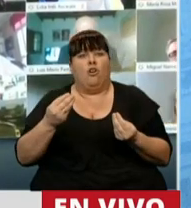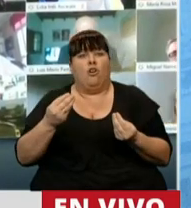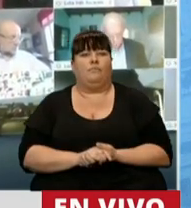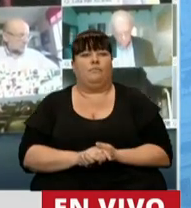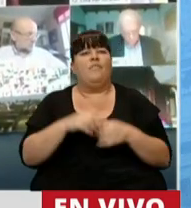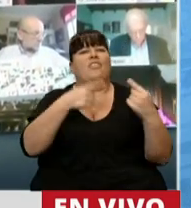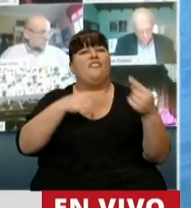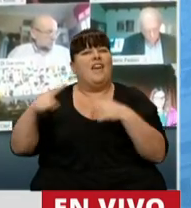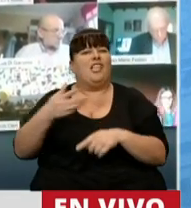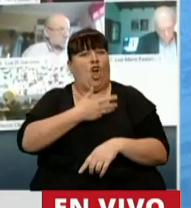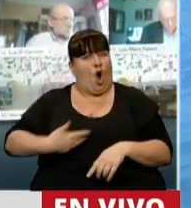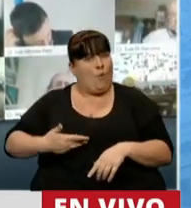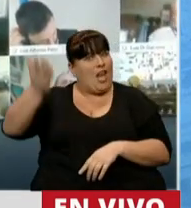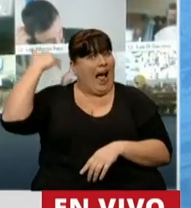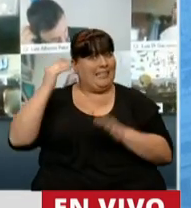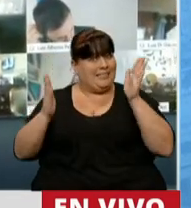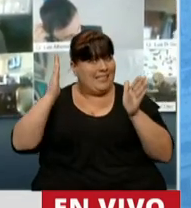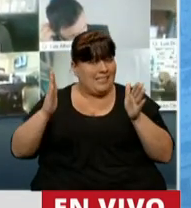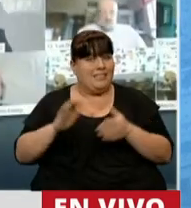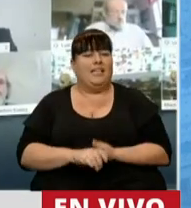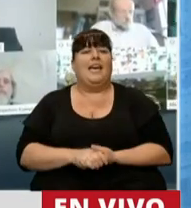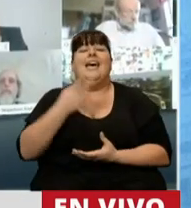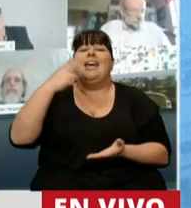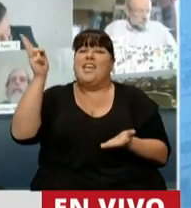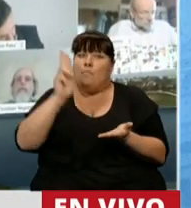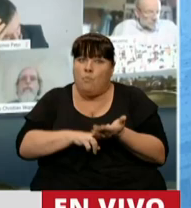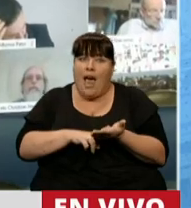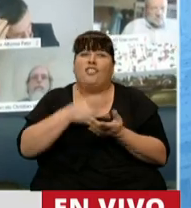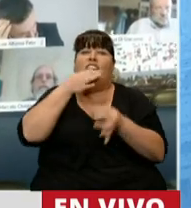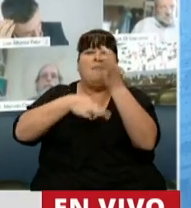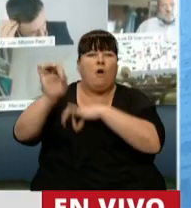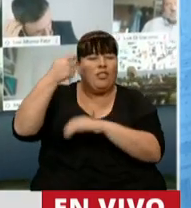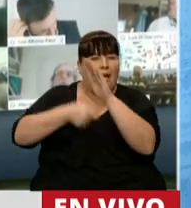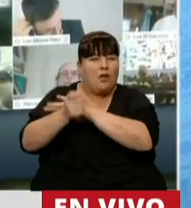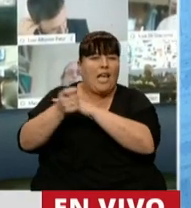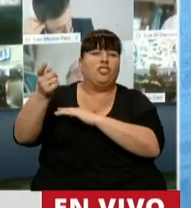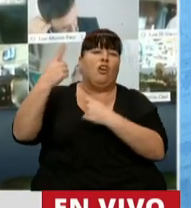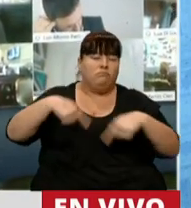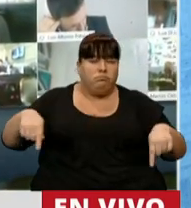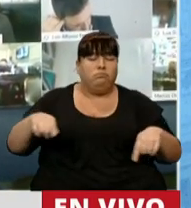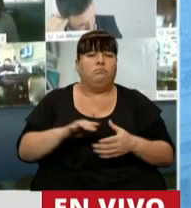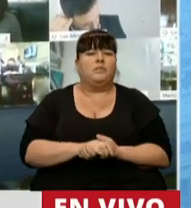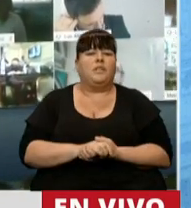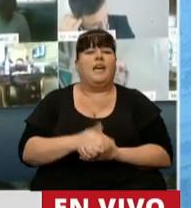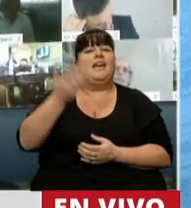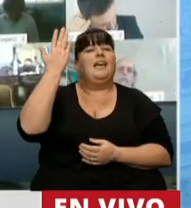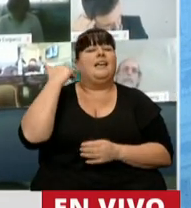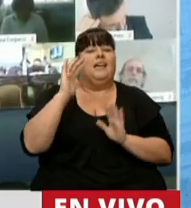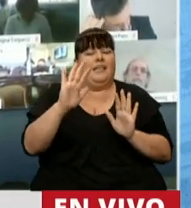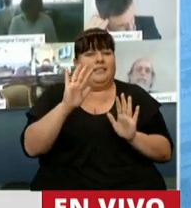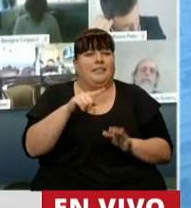contramano del Gobierno de ese periodo, los impuestos sobre las exportaciones y las importaciones pasaron a